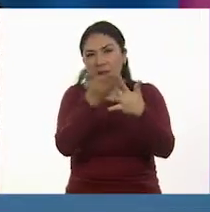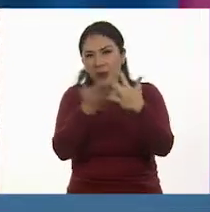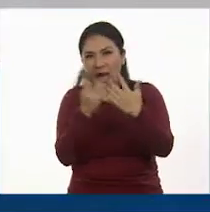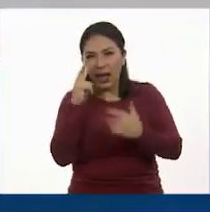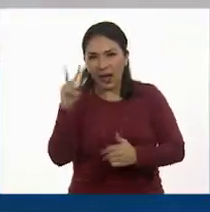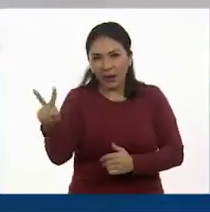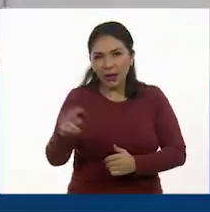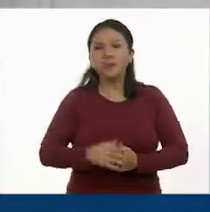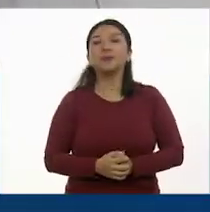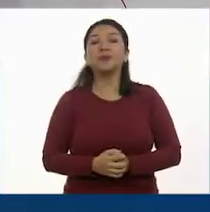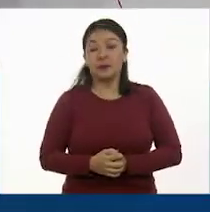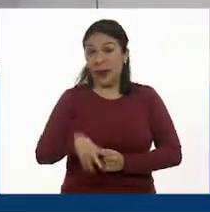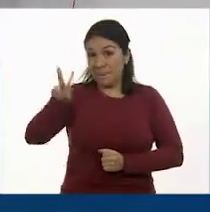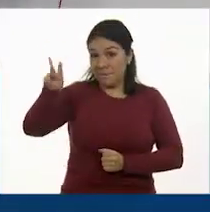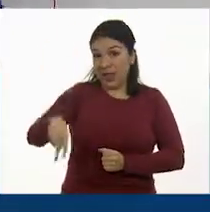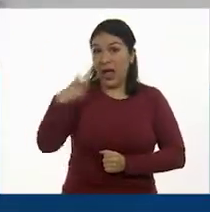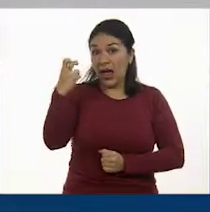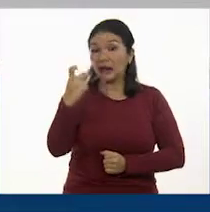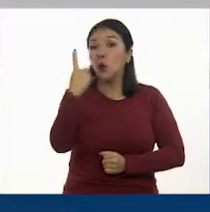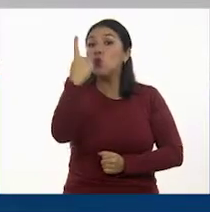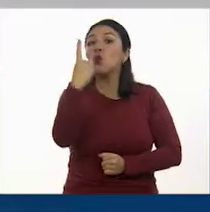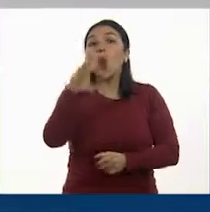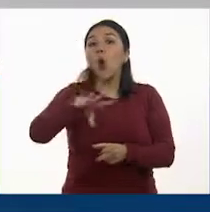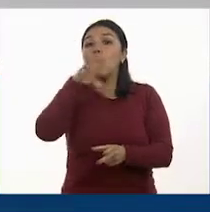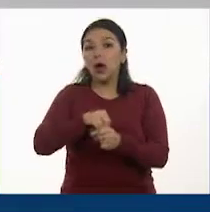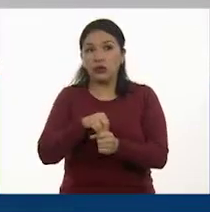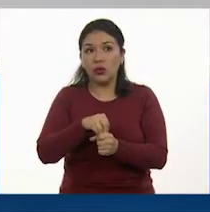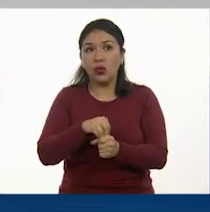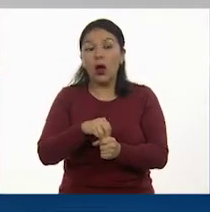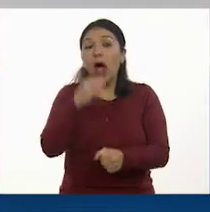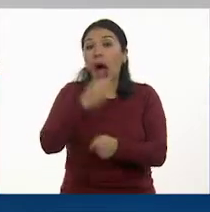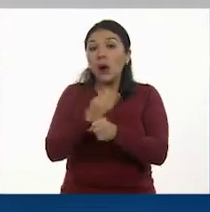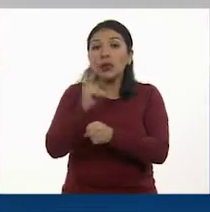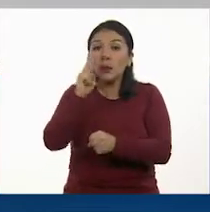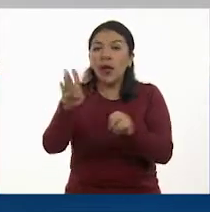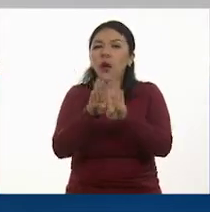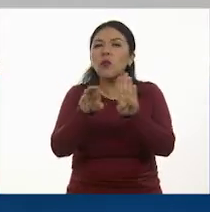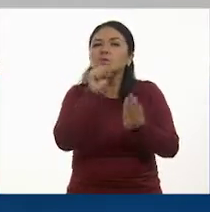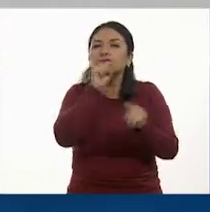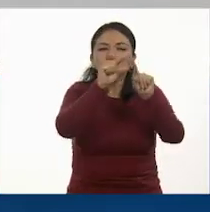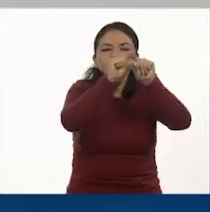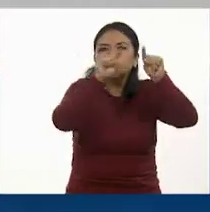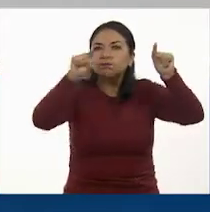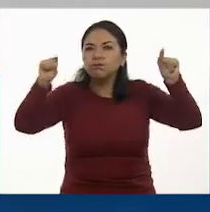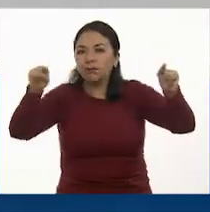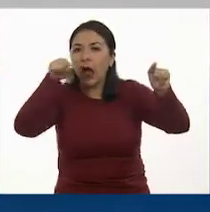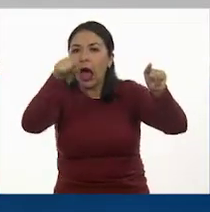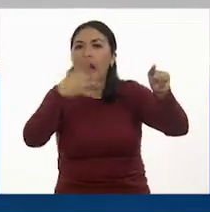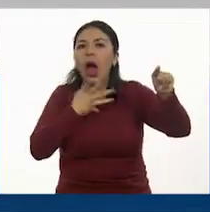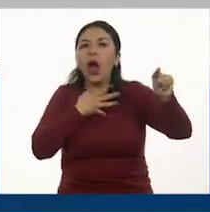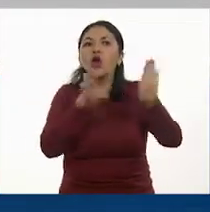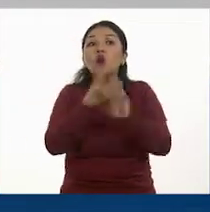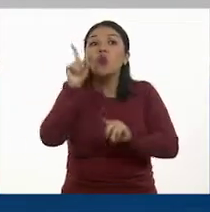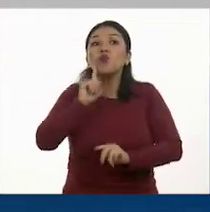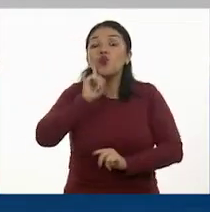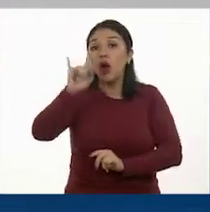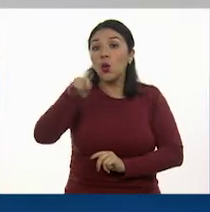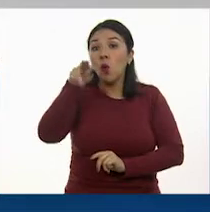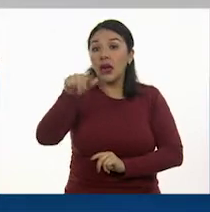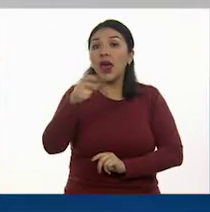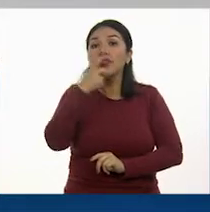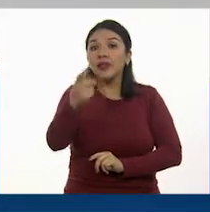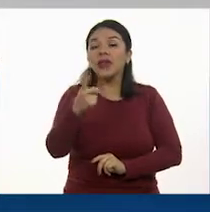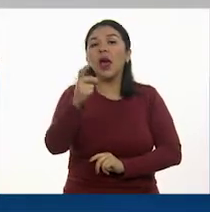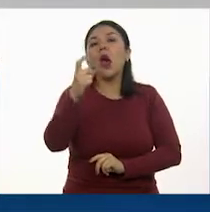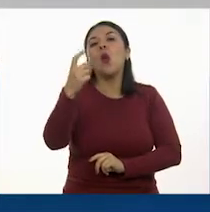Realmente, efectivamente, este es el entero y lo estamos dividiendo en esta misma recta. En el caso de Juana, que nos está proponiendo que sean